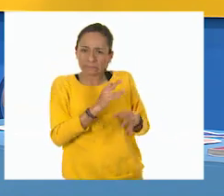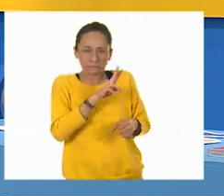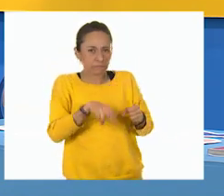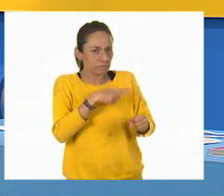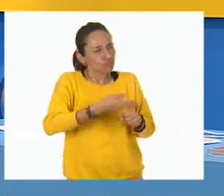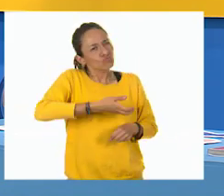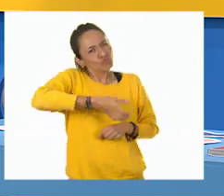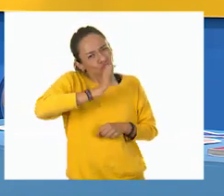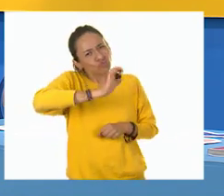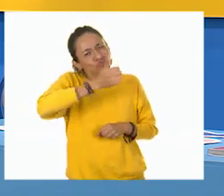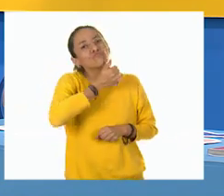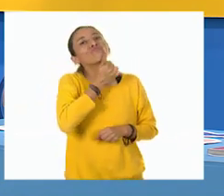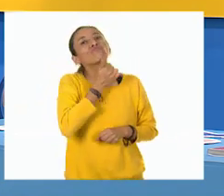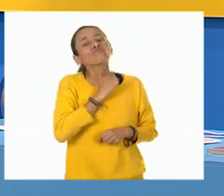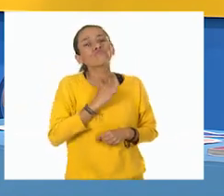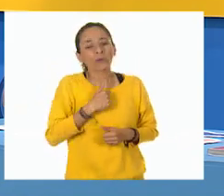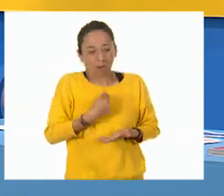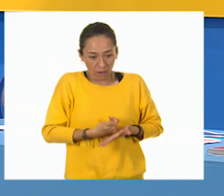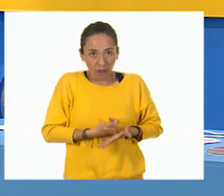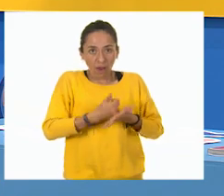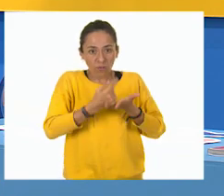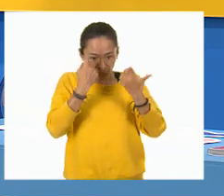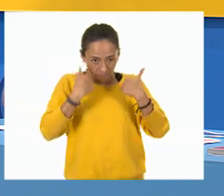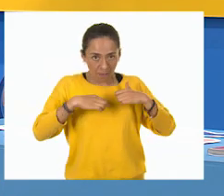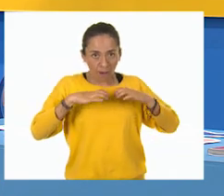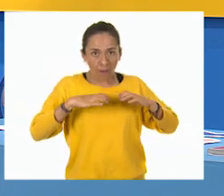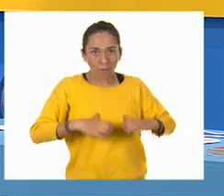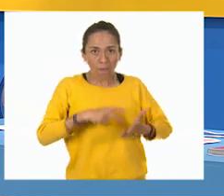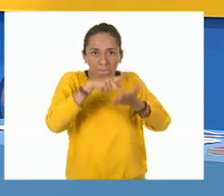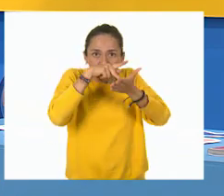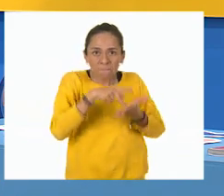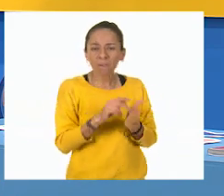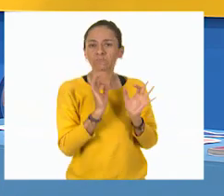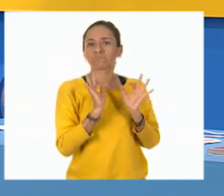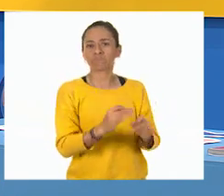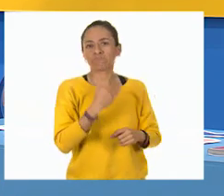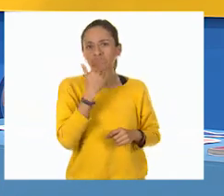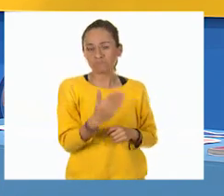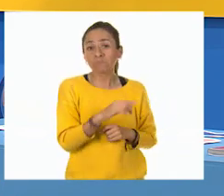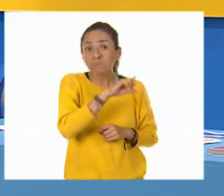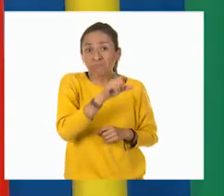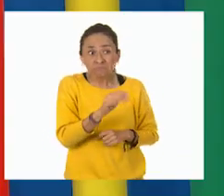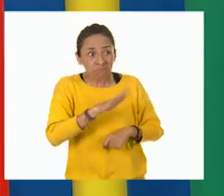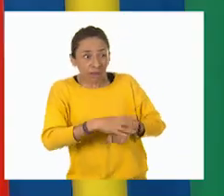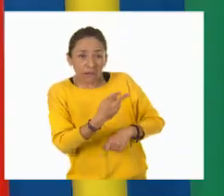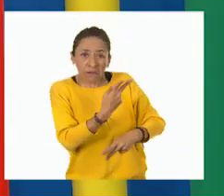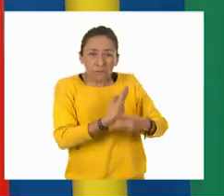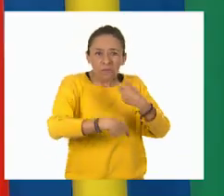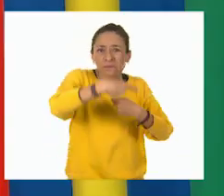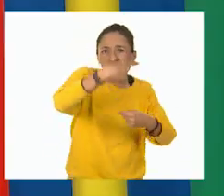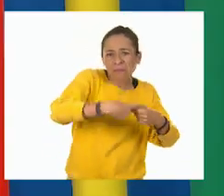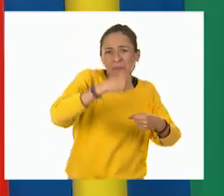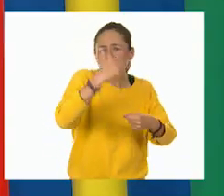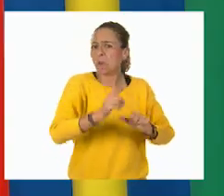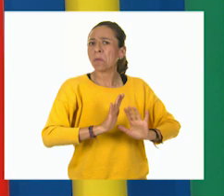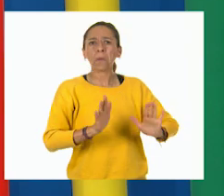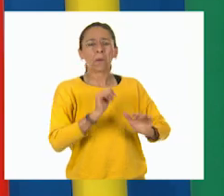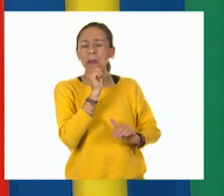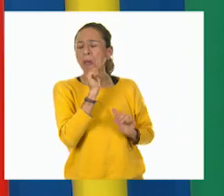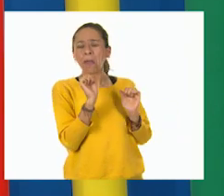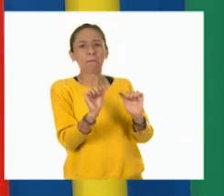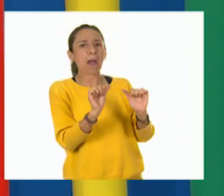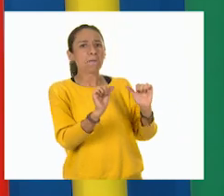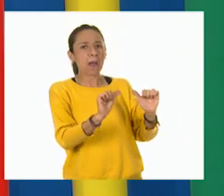para estar con un peso ideal y no tener otro tipo de problemas en el organismo. Pues justo